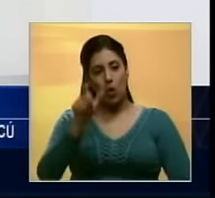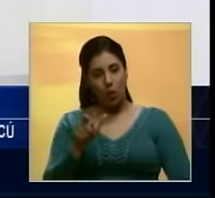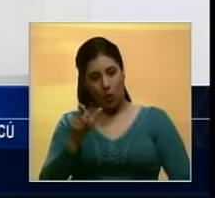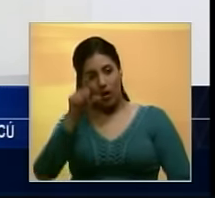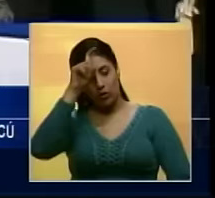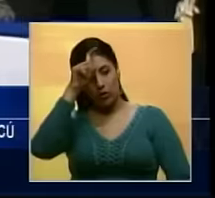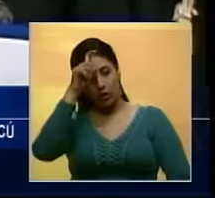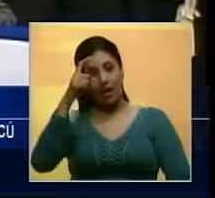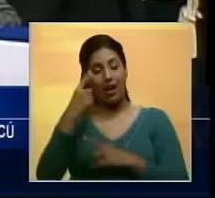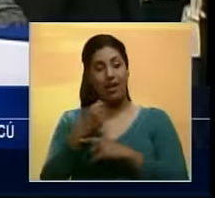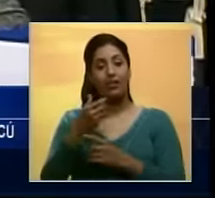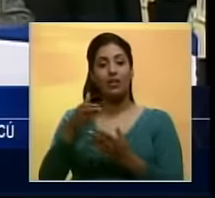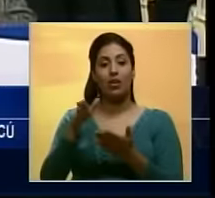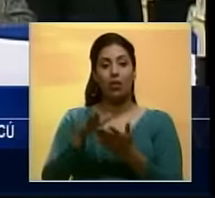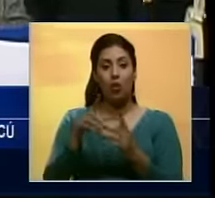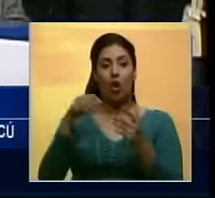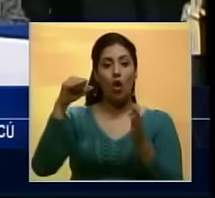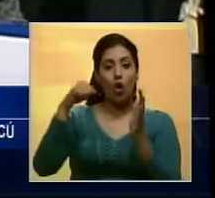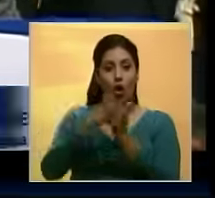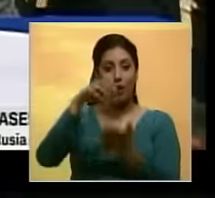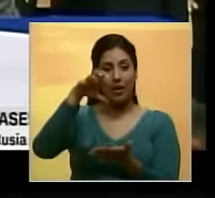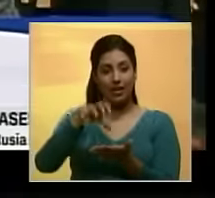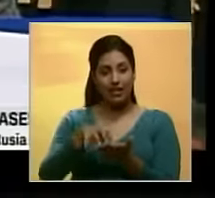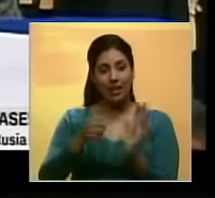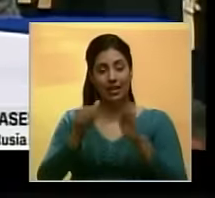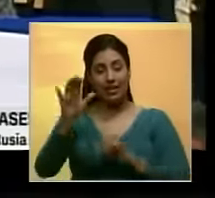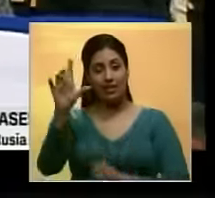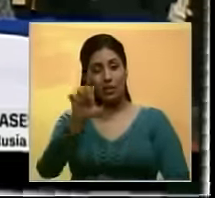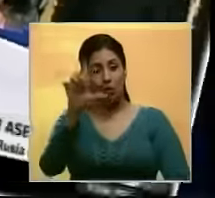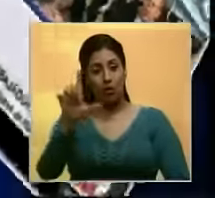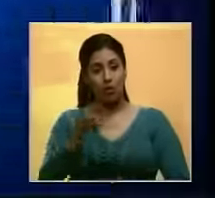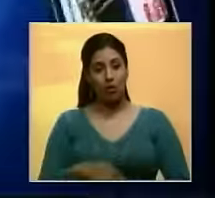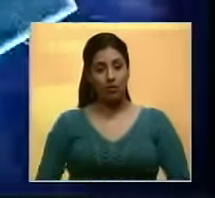Erdogan desde el fallido golpe de Estado del 15 de julio.